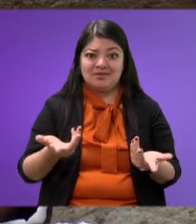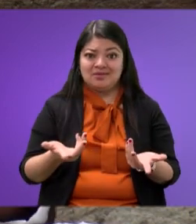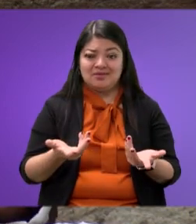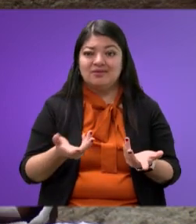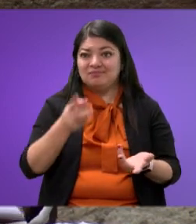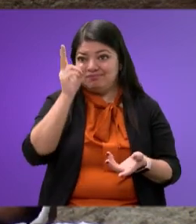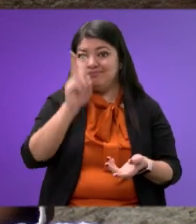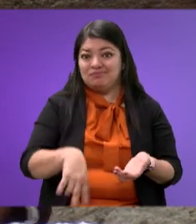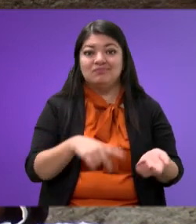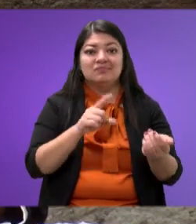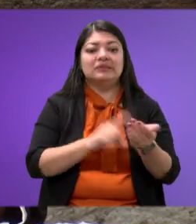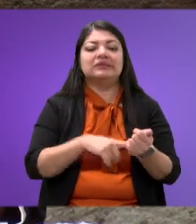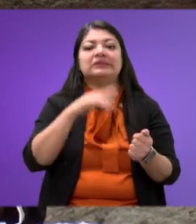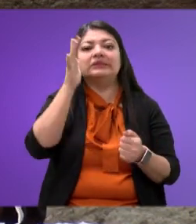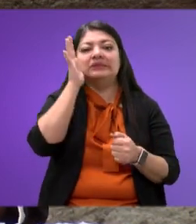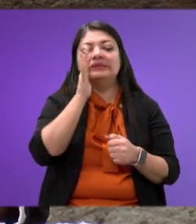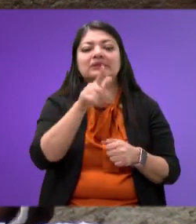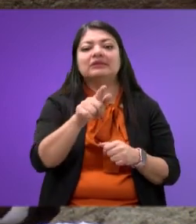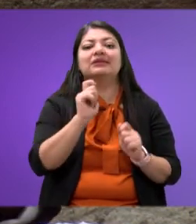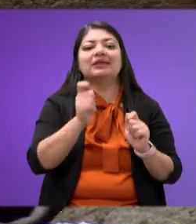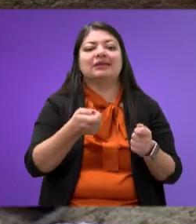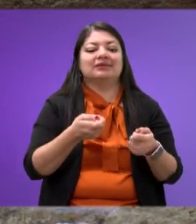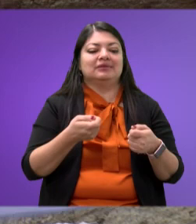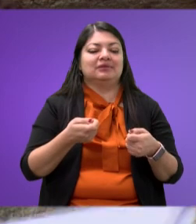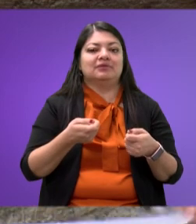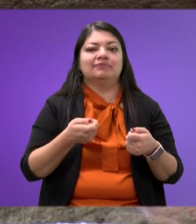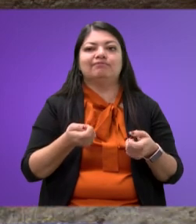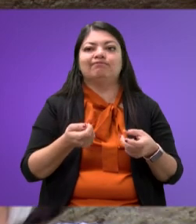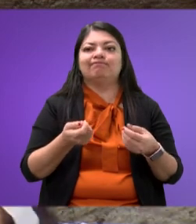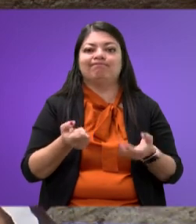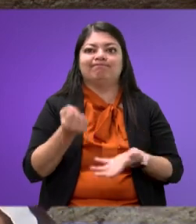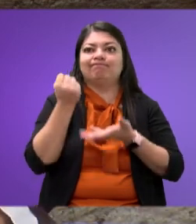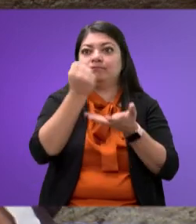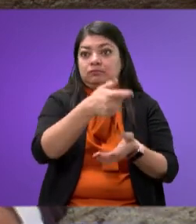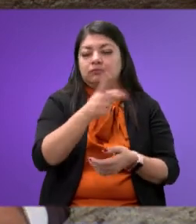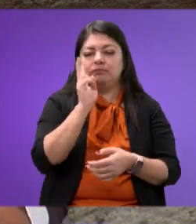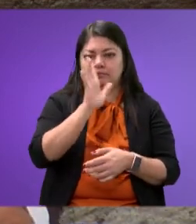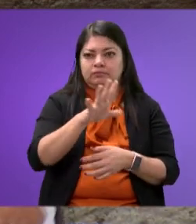¿Verdad? Simplemente lo que le estás designando te muestra, mira aquí está.